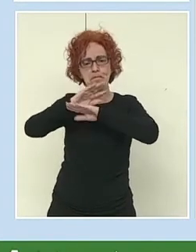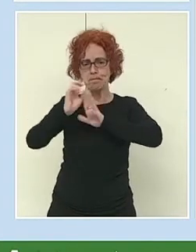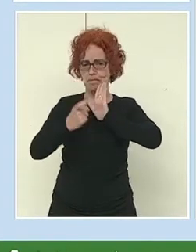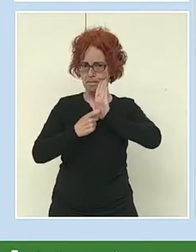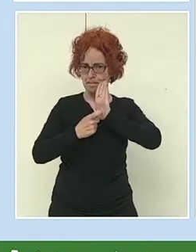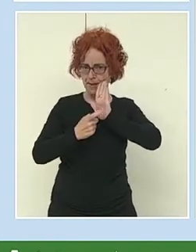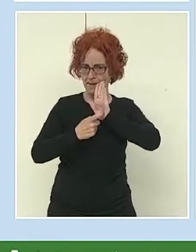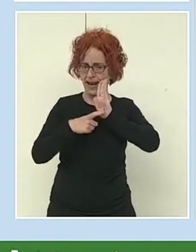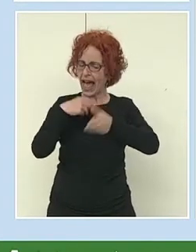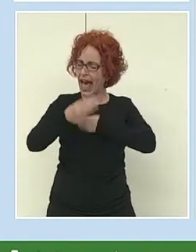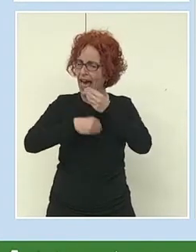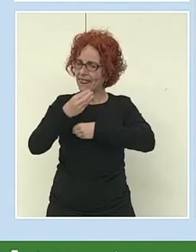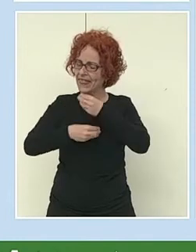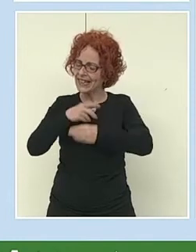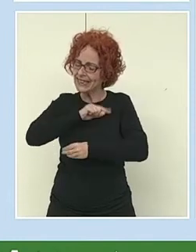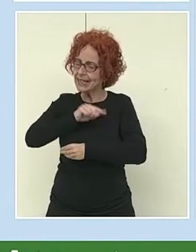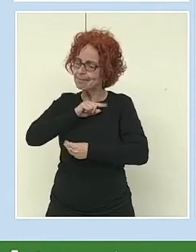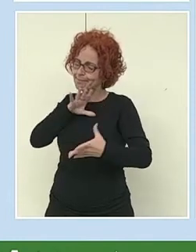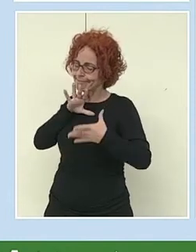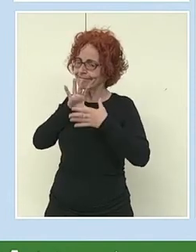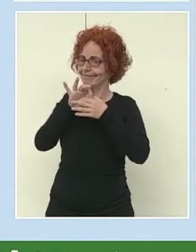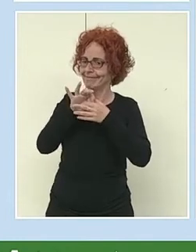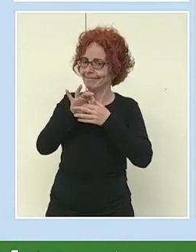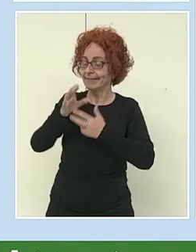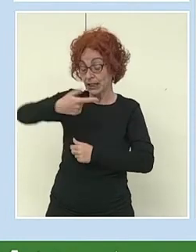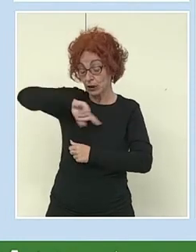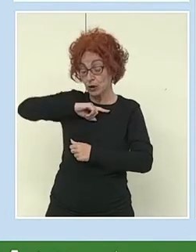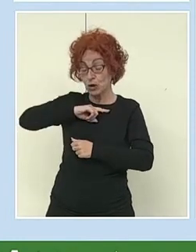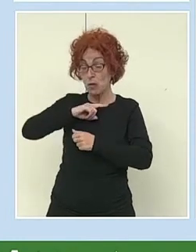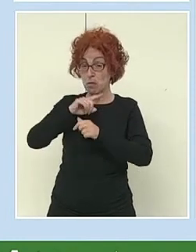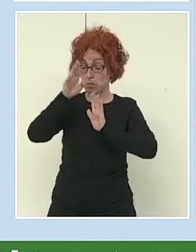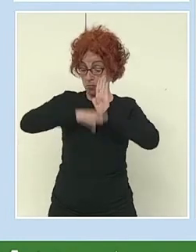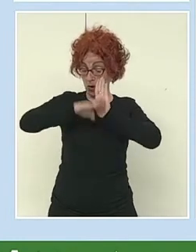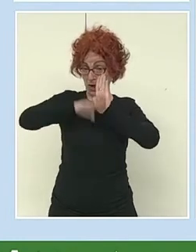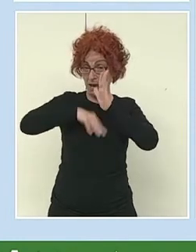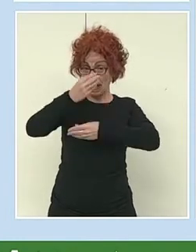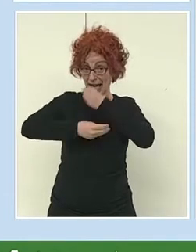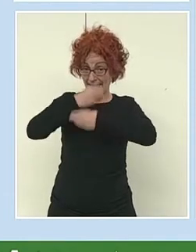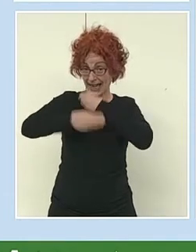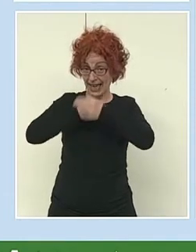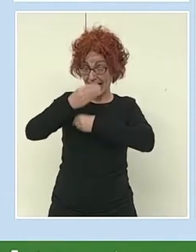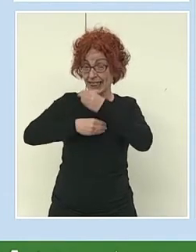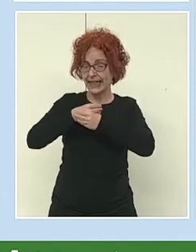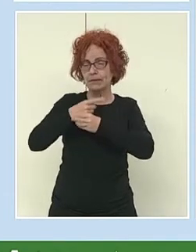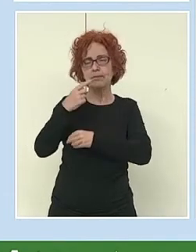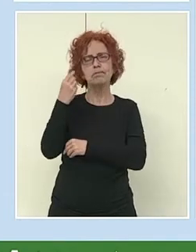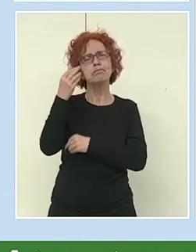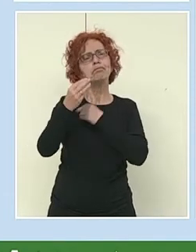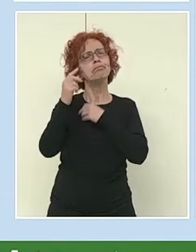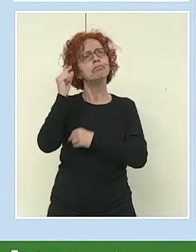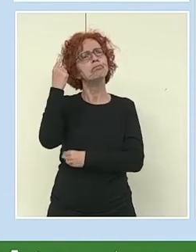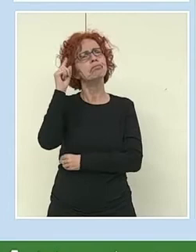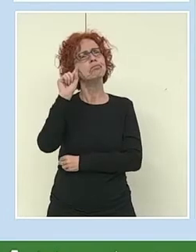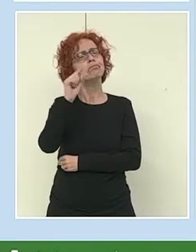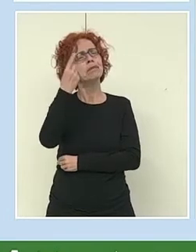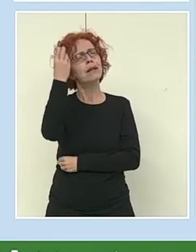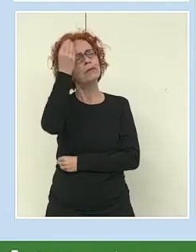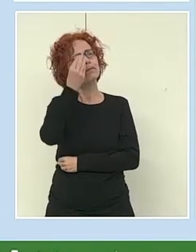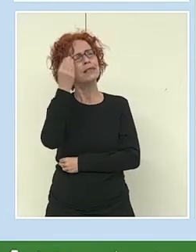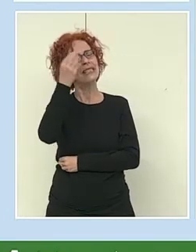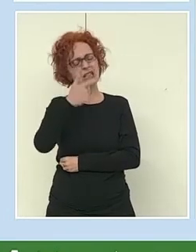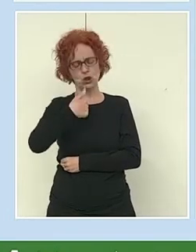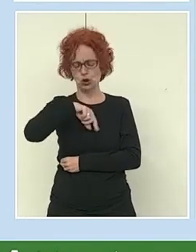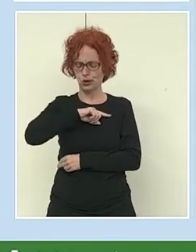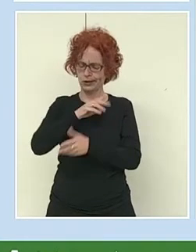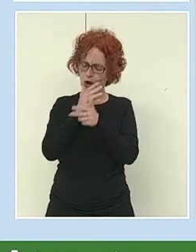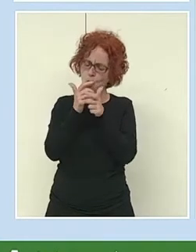Para hacer un videojuego, antes de ponerse a programar, hay que pensar qué queremos hacer con ese videojuego,